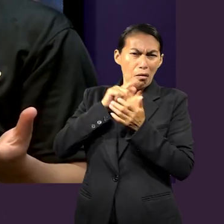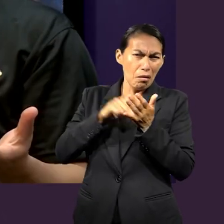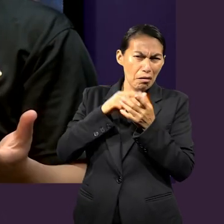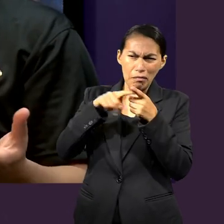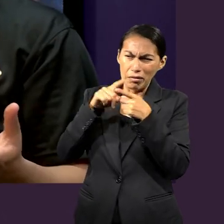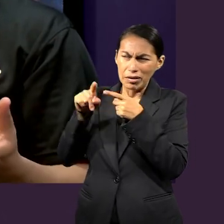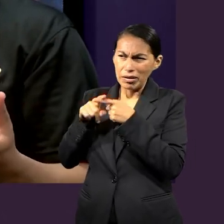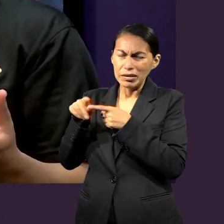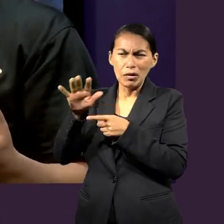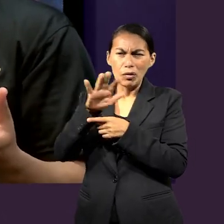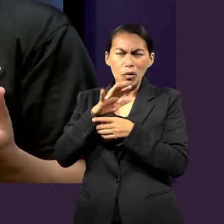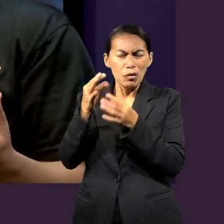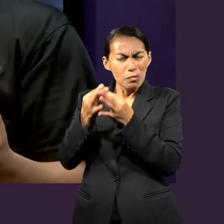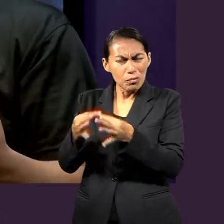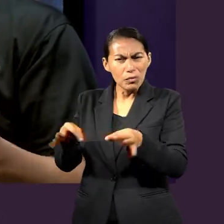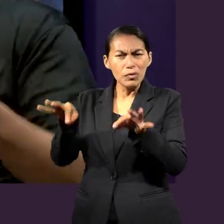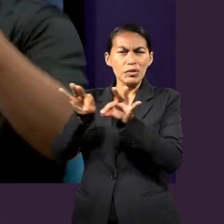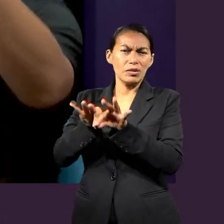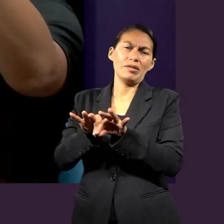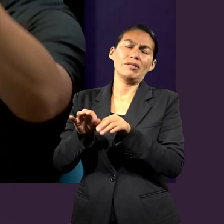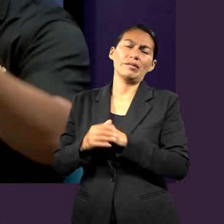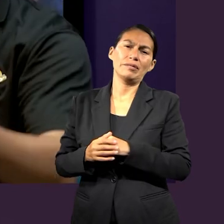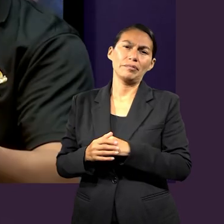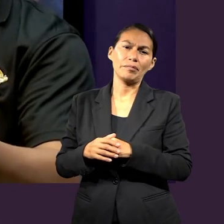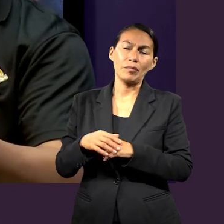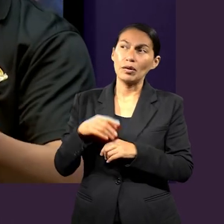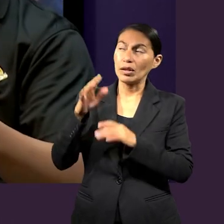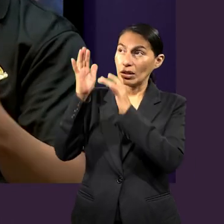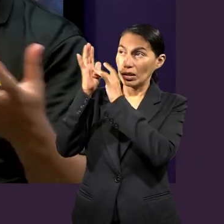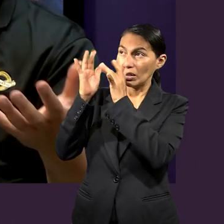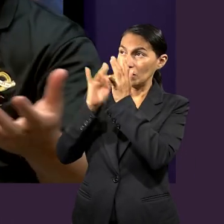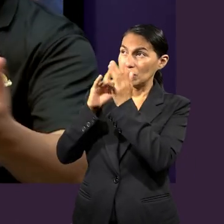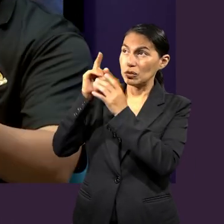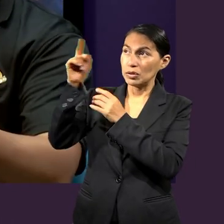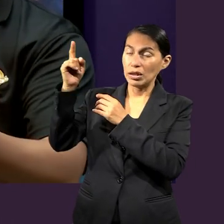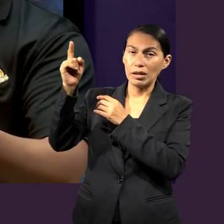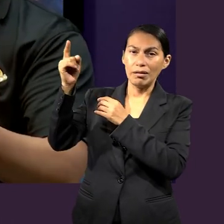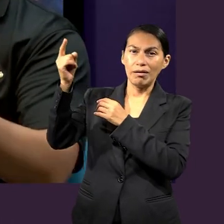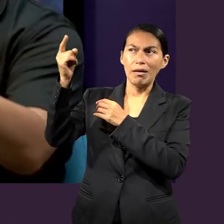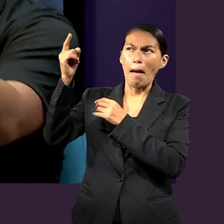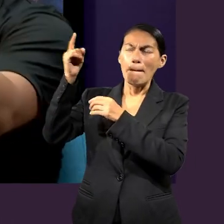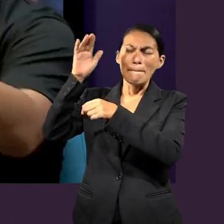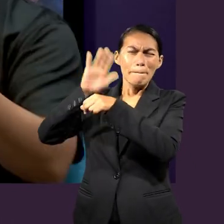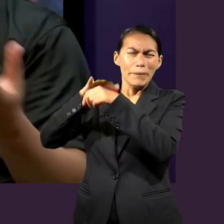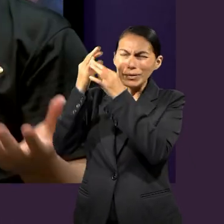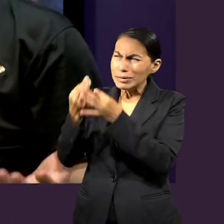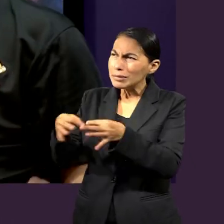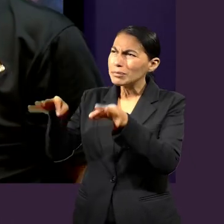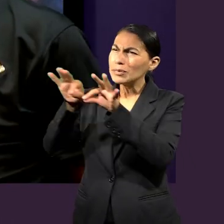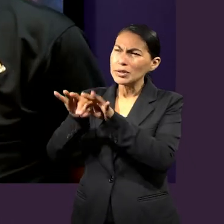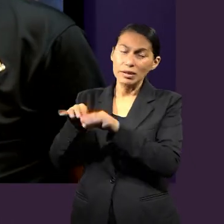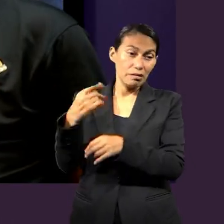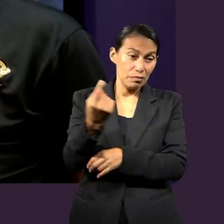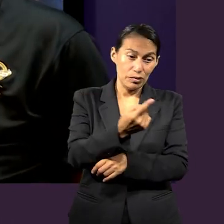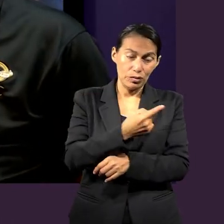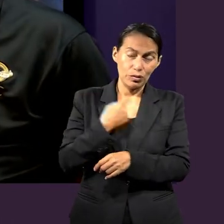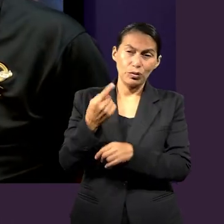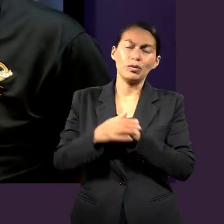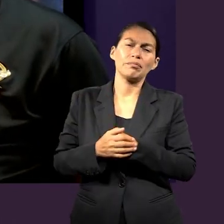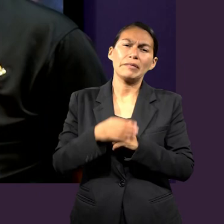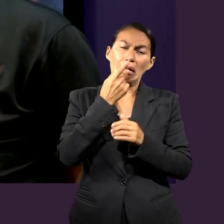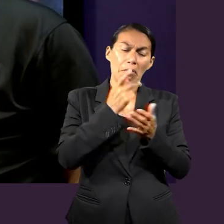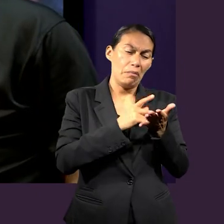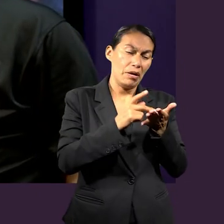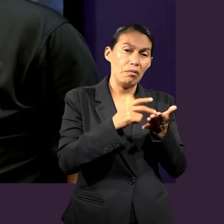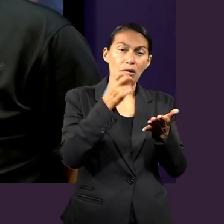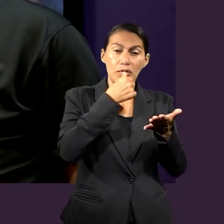mecanismo desplegado donde Jesús, para nosotros los seres humanos, pues es la parte central de esto. Y yo creo que